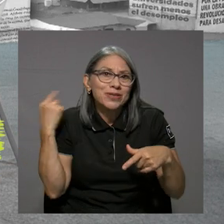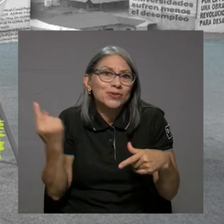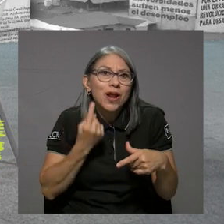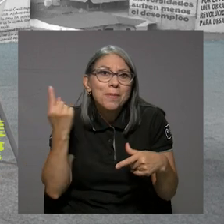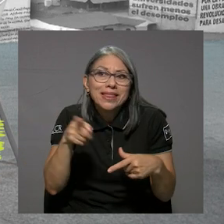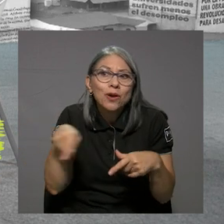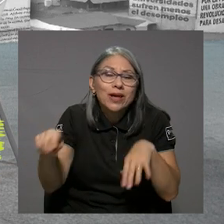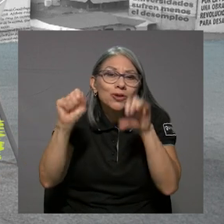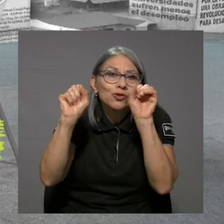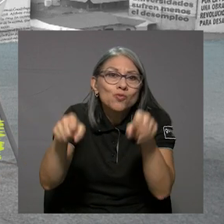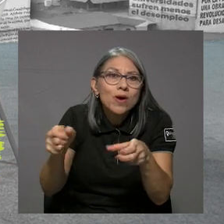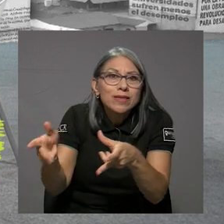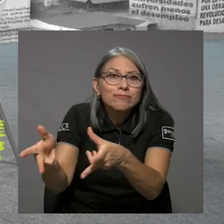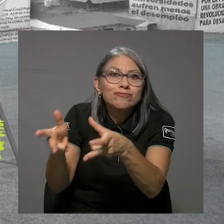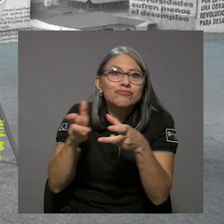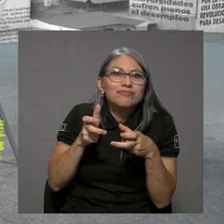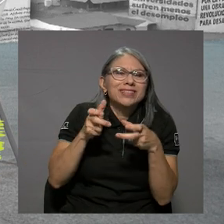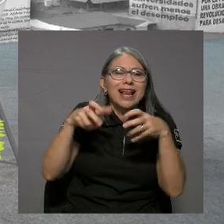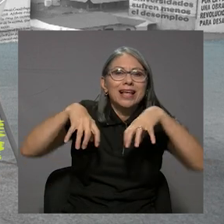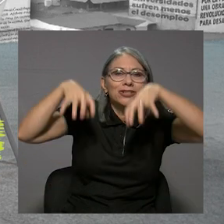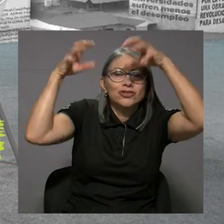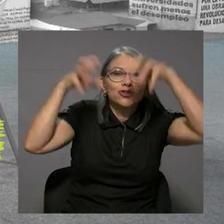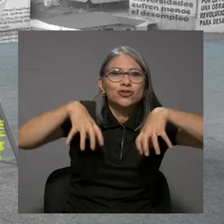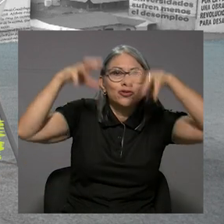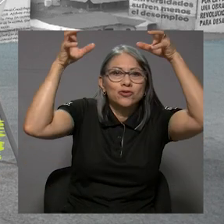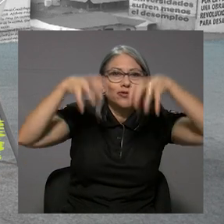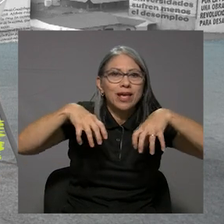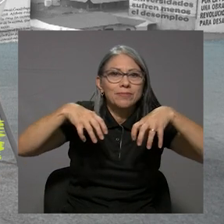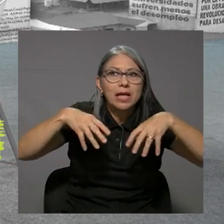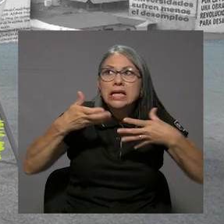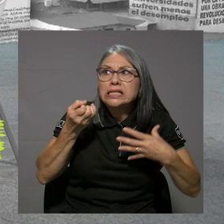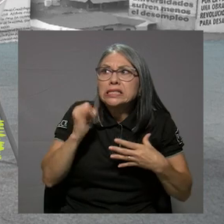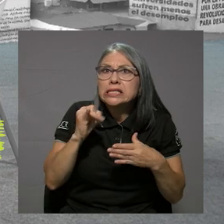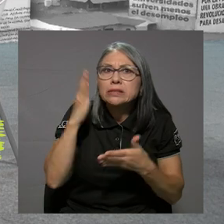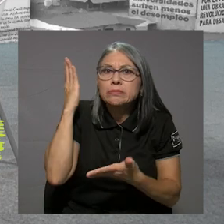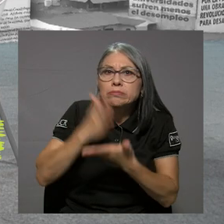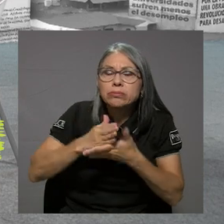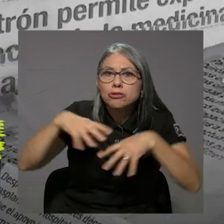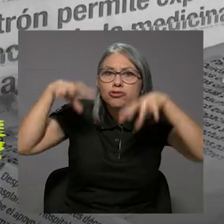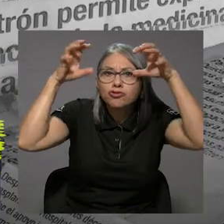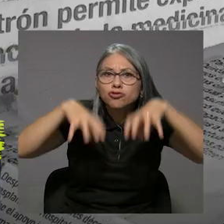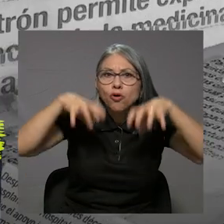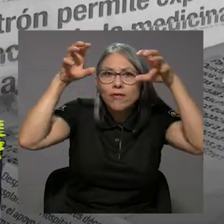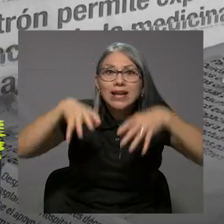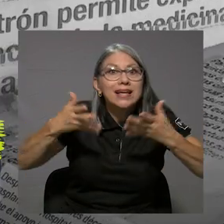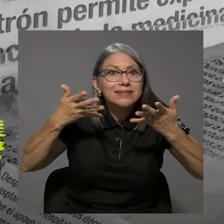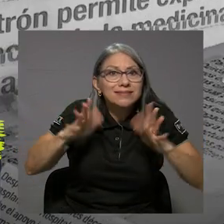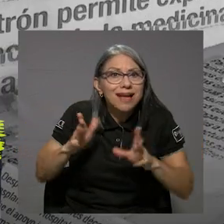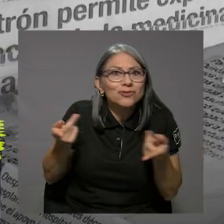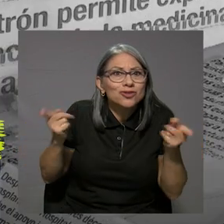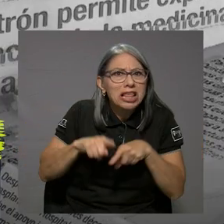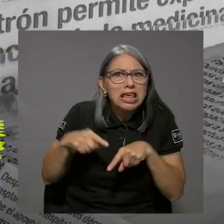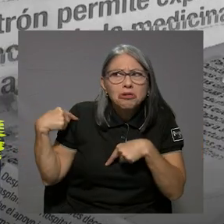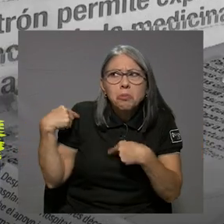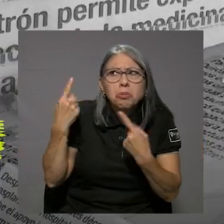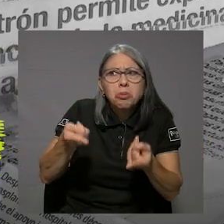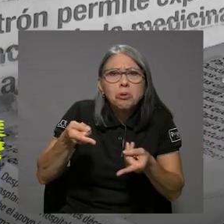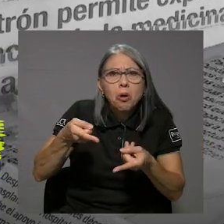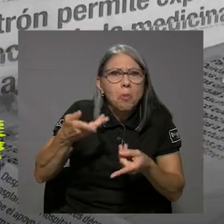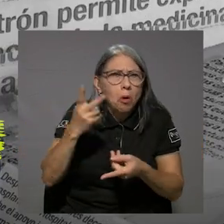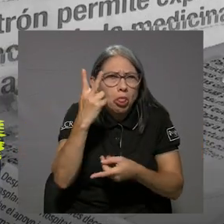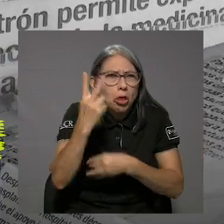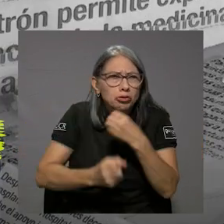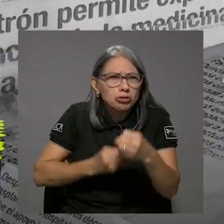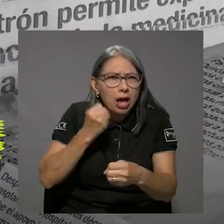ellos captar de la lluvia, si deja de llover, como ya está sucediendo. No ahora, ya tenemos cerca como de dos